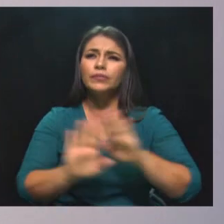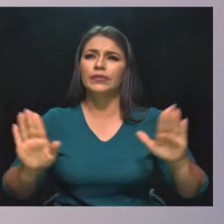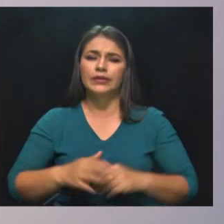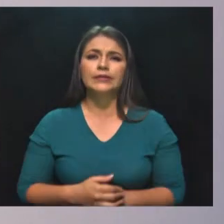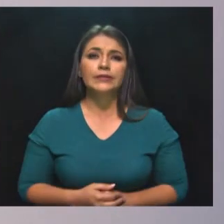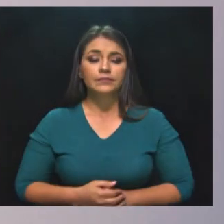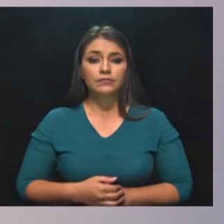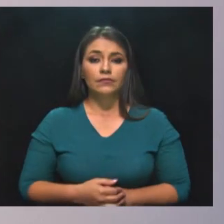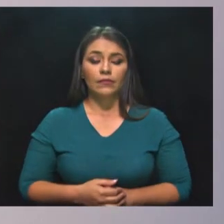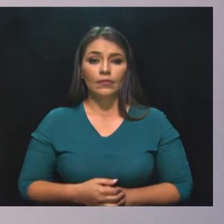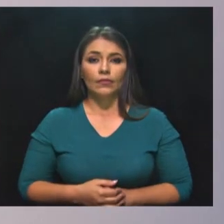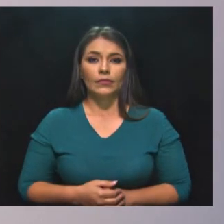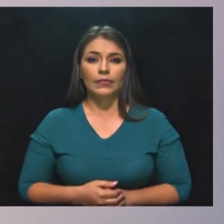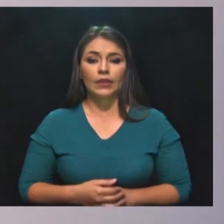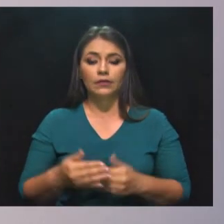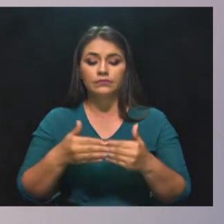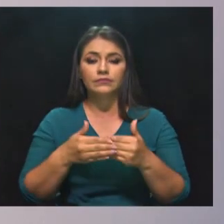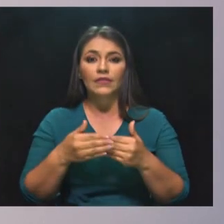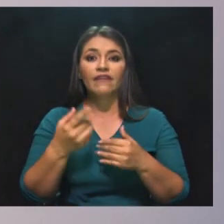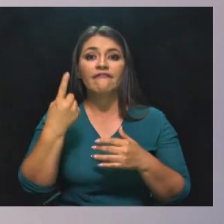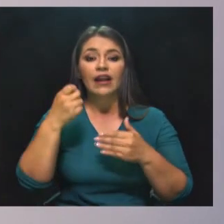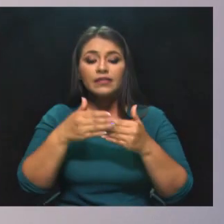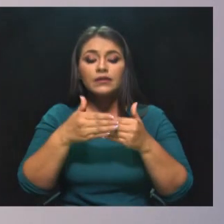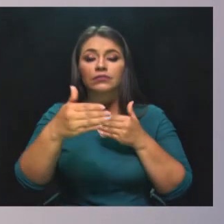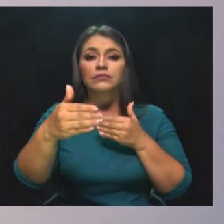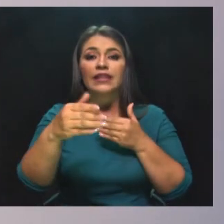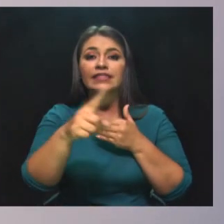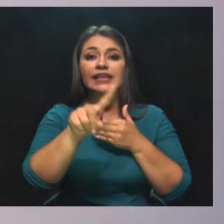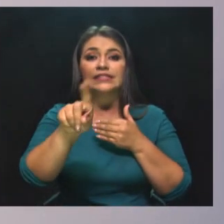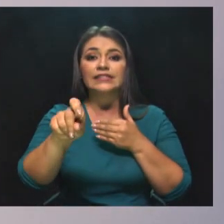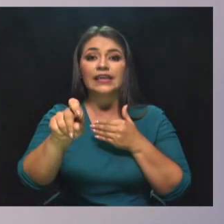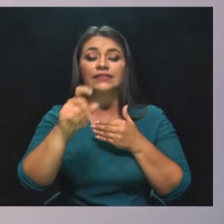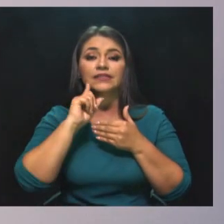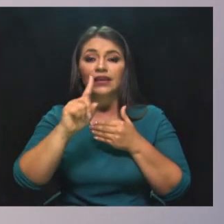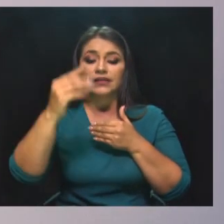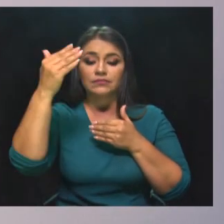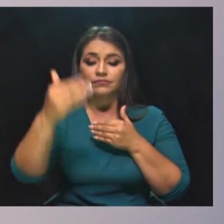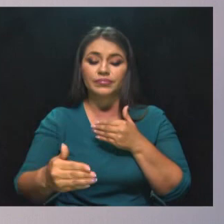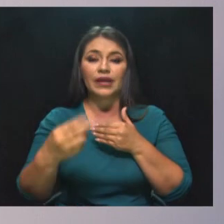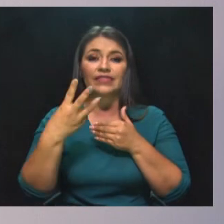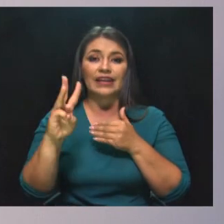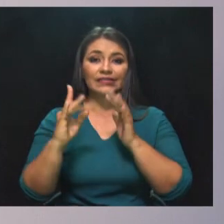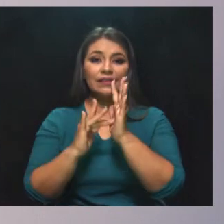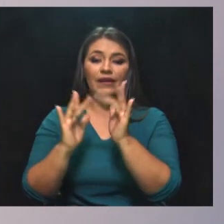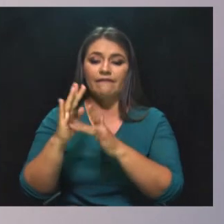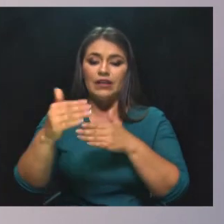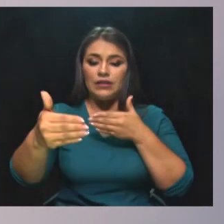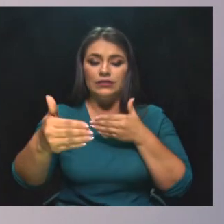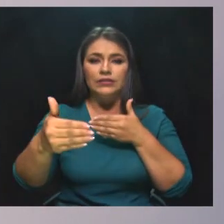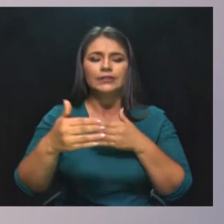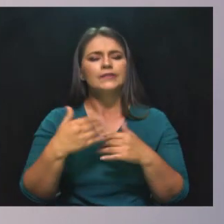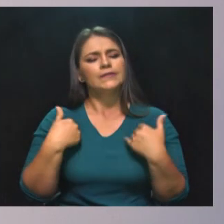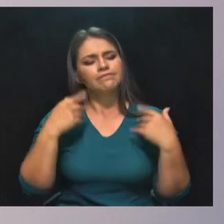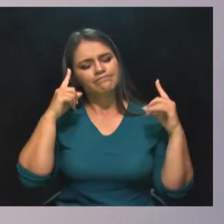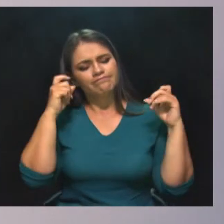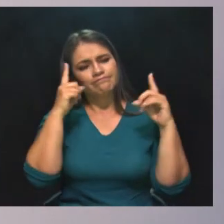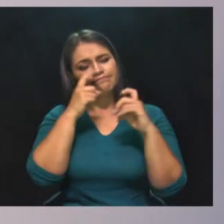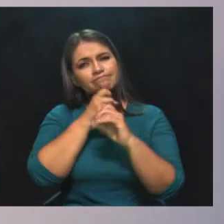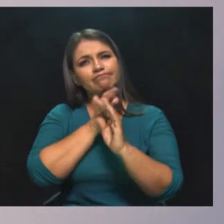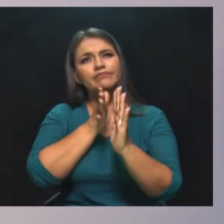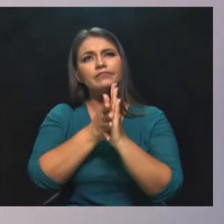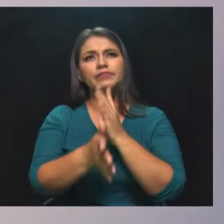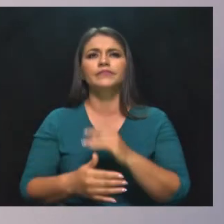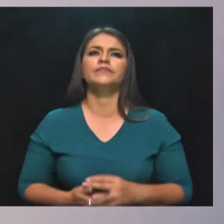16 días antes de cumplirse el aislamiento obligatorio, quiero compartir esta reflexión con todos